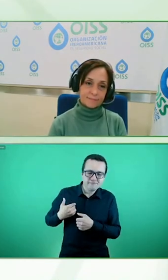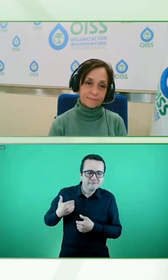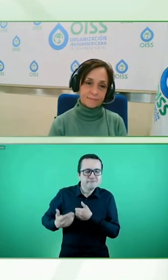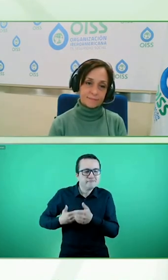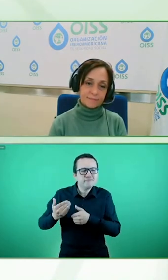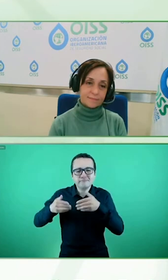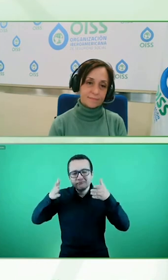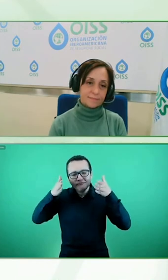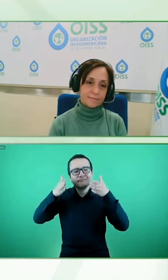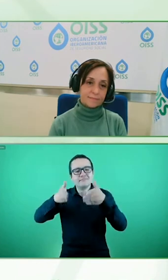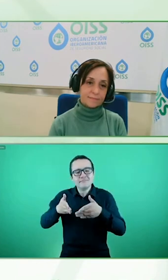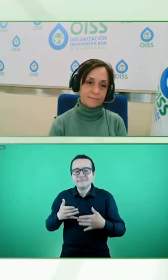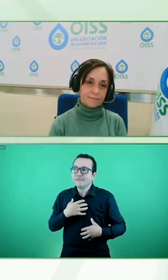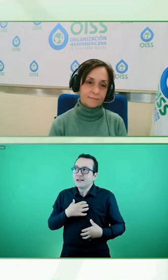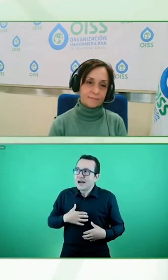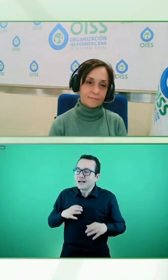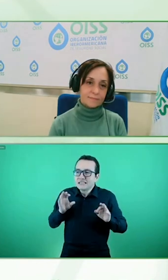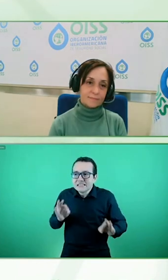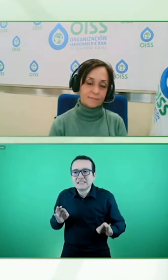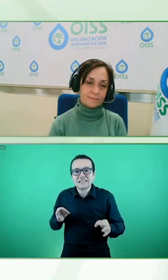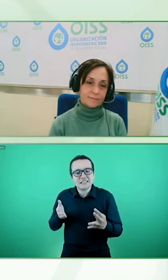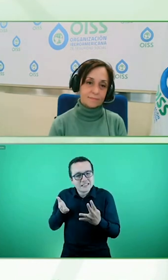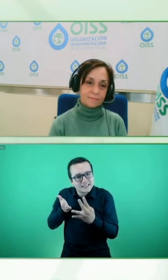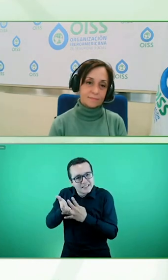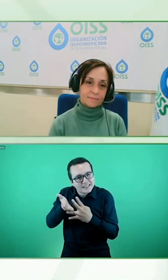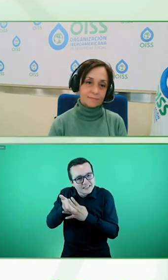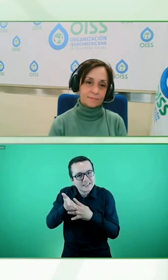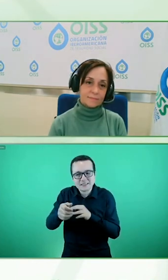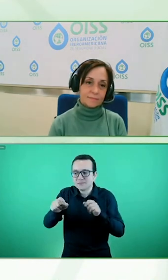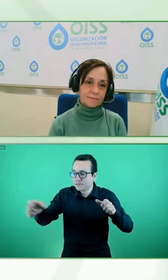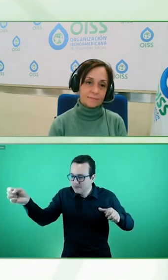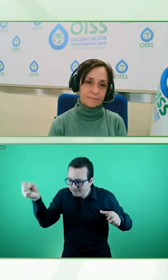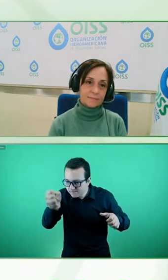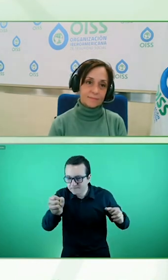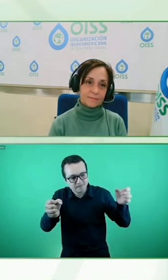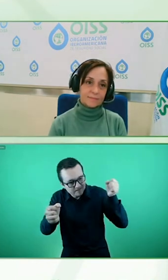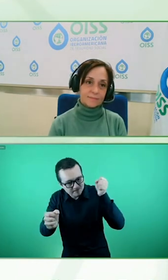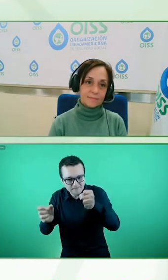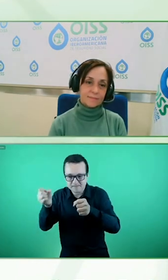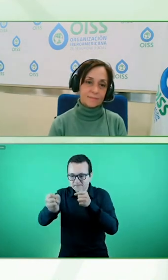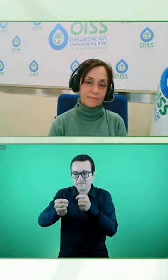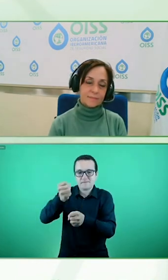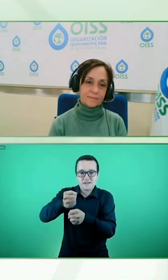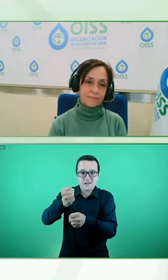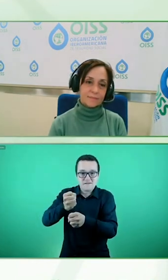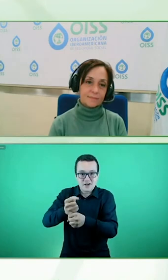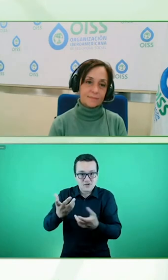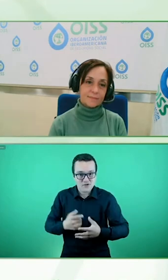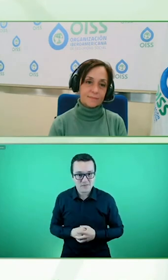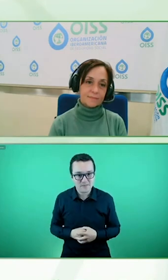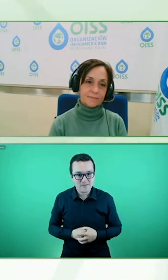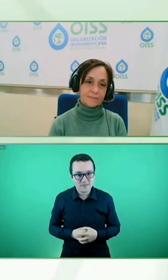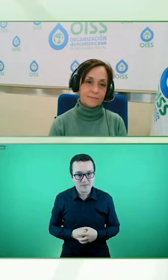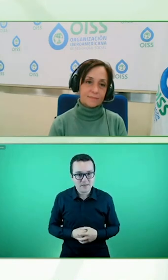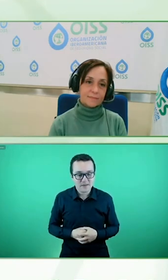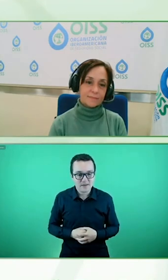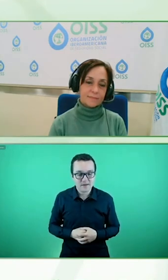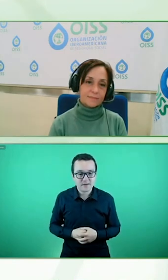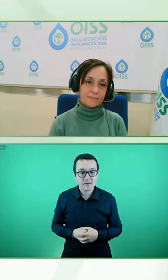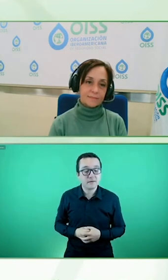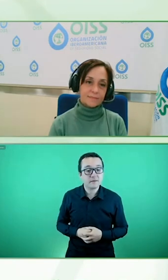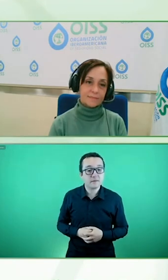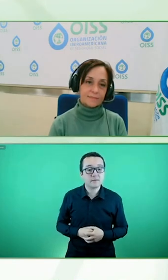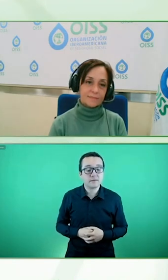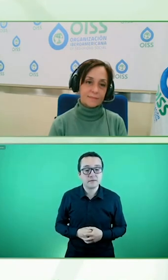acceso al trabajo y promover la la la la carrera de los trabajadores dentro de las